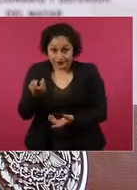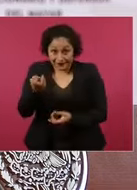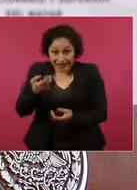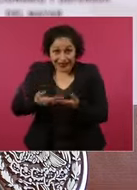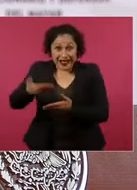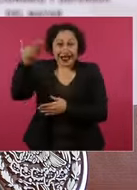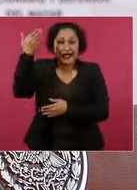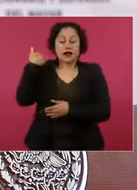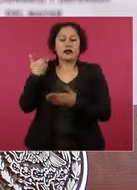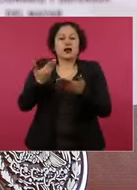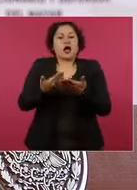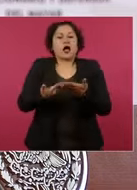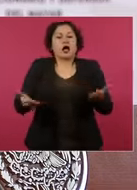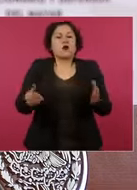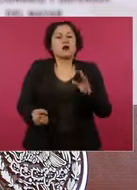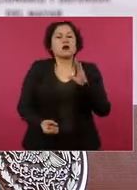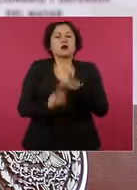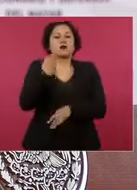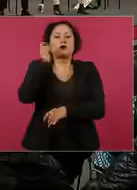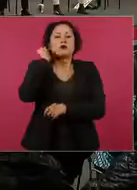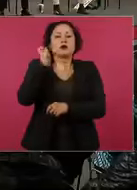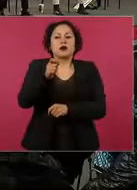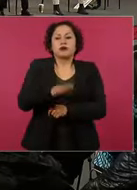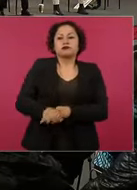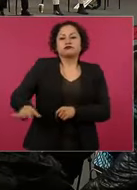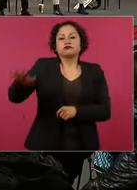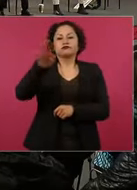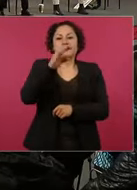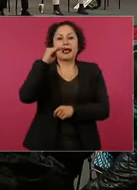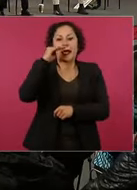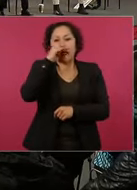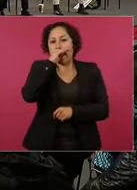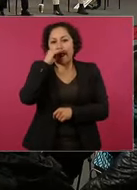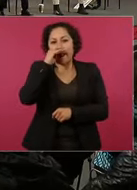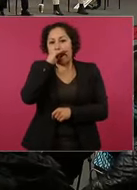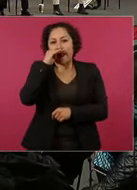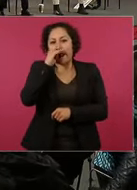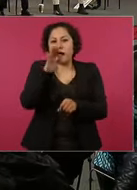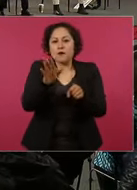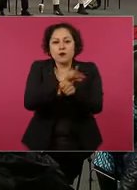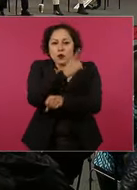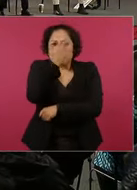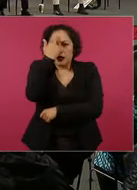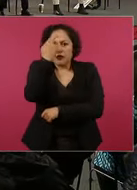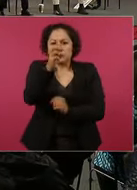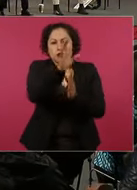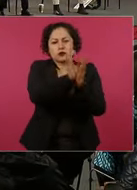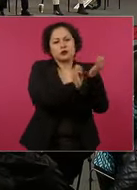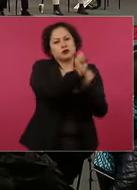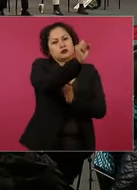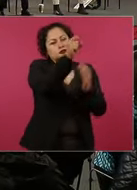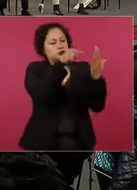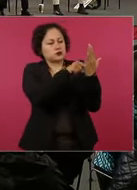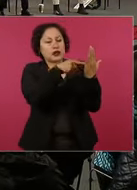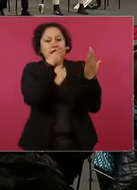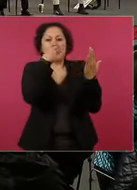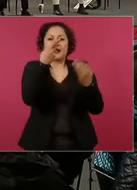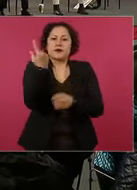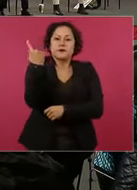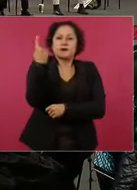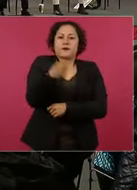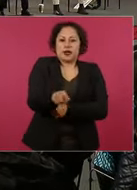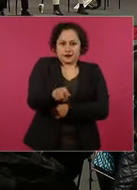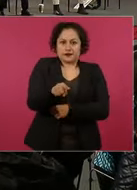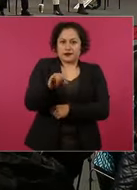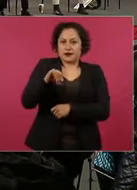hay aportación por parte de los usuarios, porque como lo dice la Constitución y la propia credencial, el INSS Bienestar da